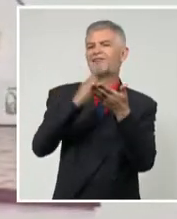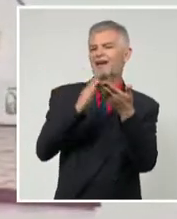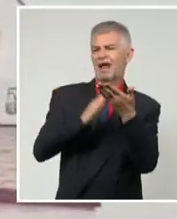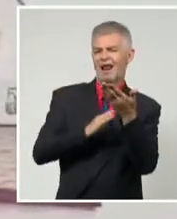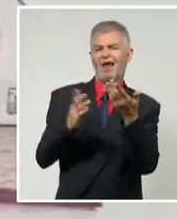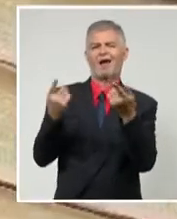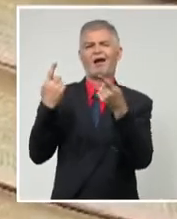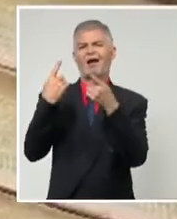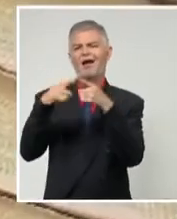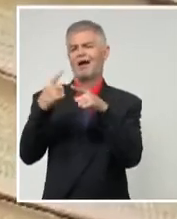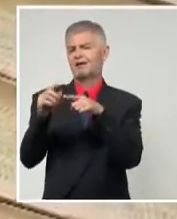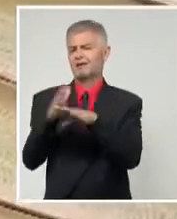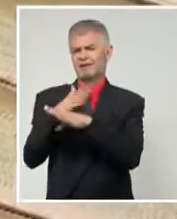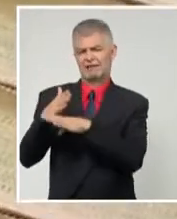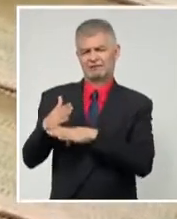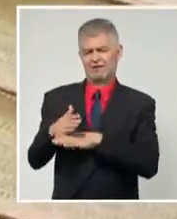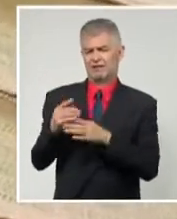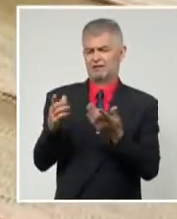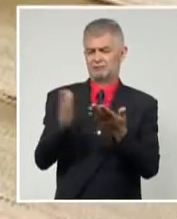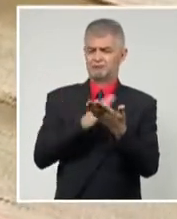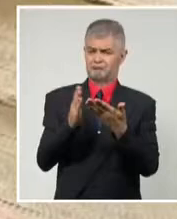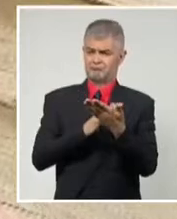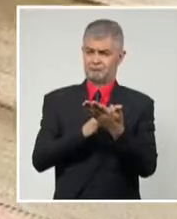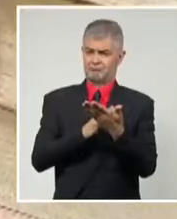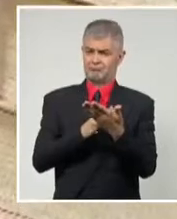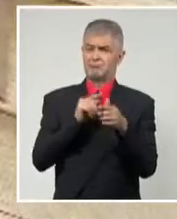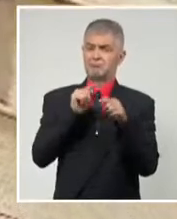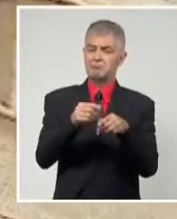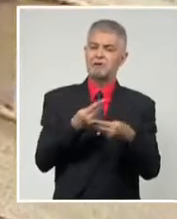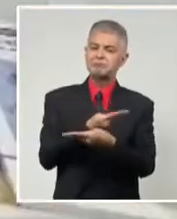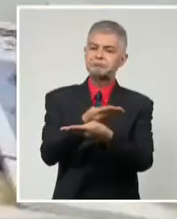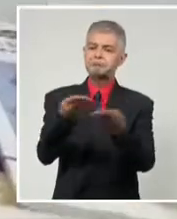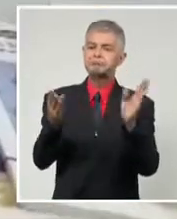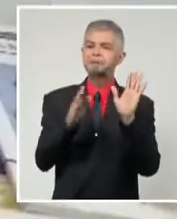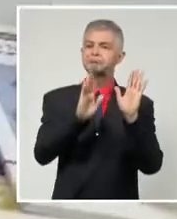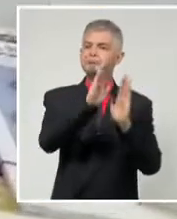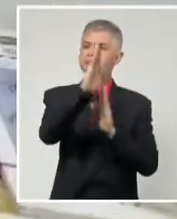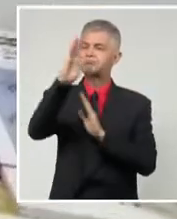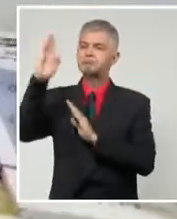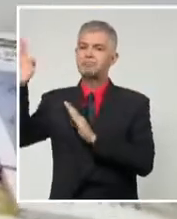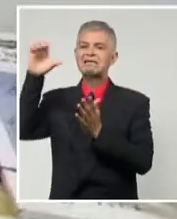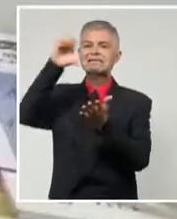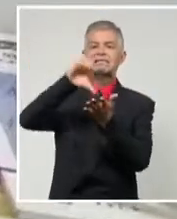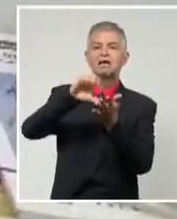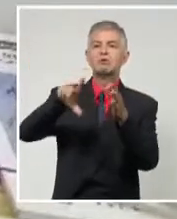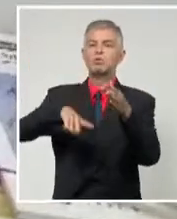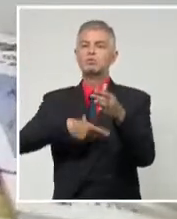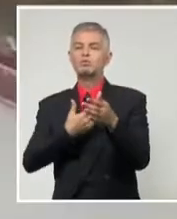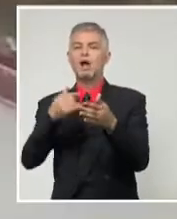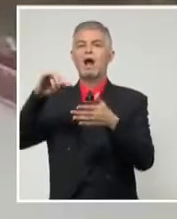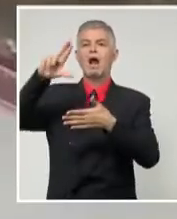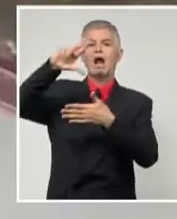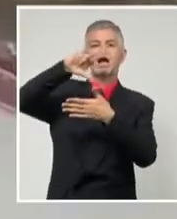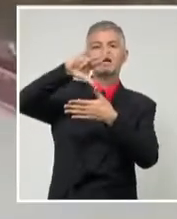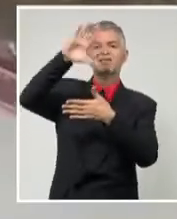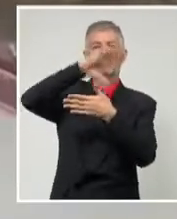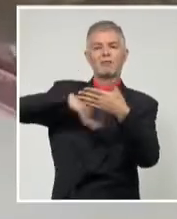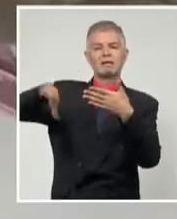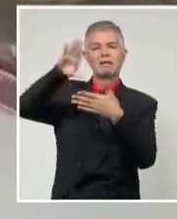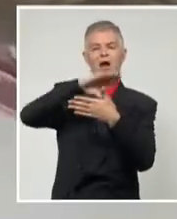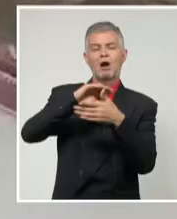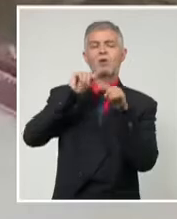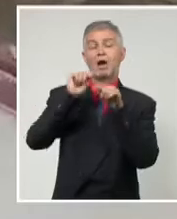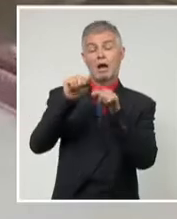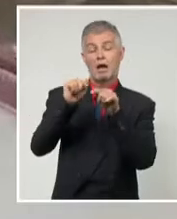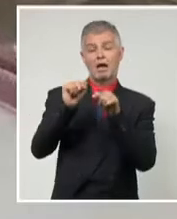Lima y Miguel Barnett, entre otros. Los libros estarán dispuestos en el Centro Cultural Iberoamericano, espacio dedicado a la